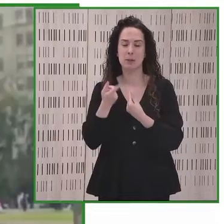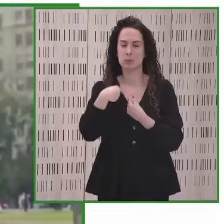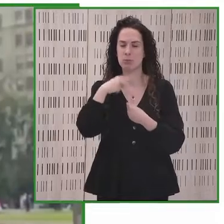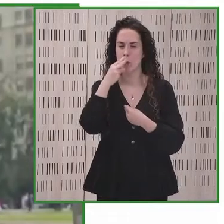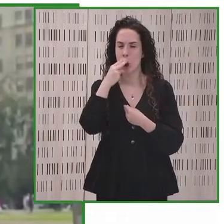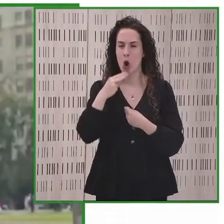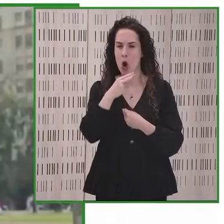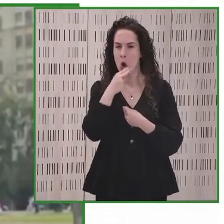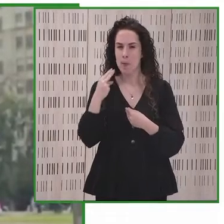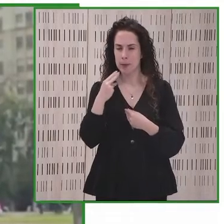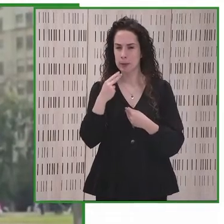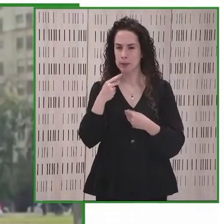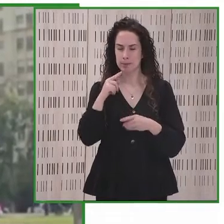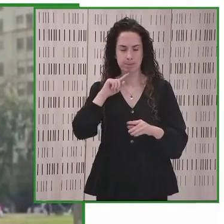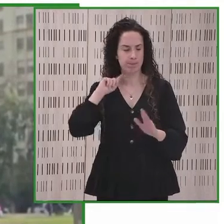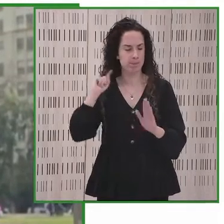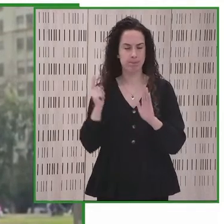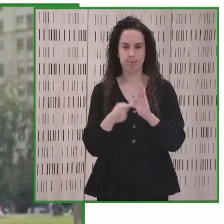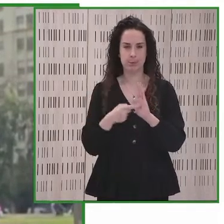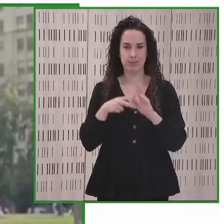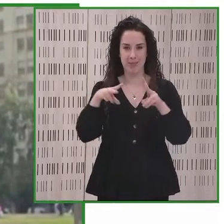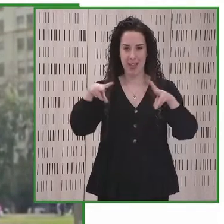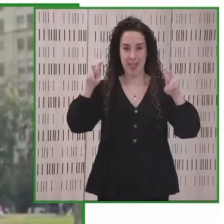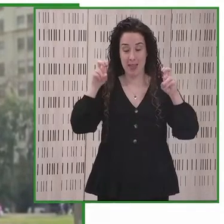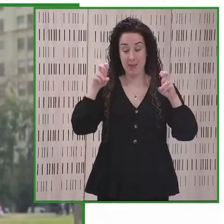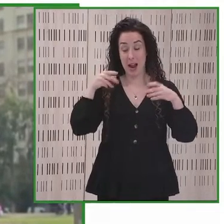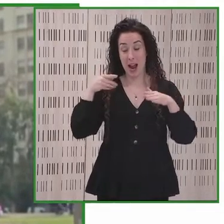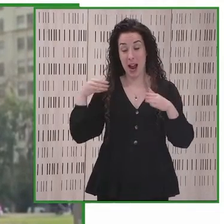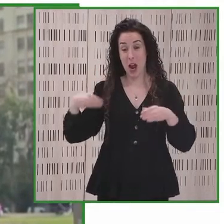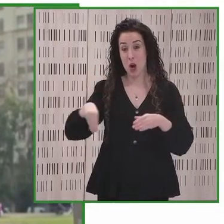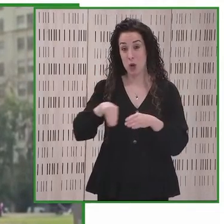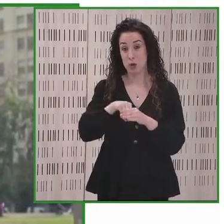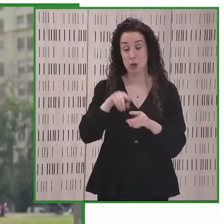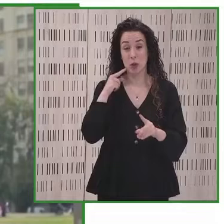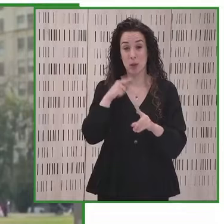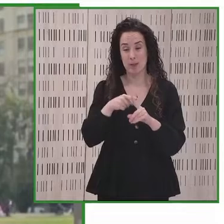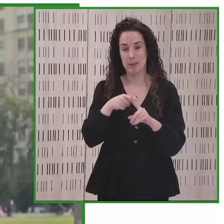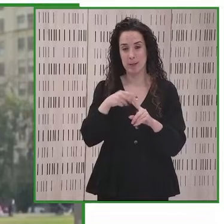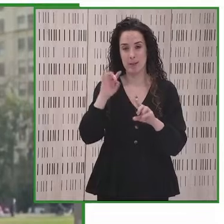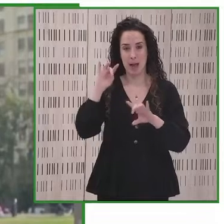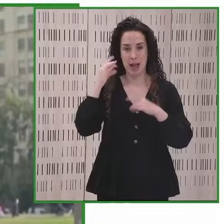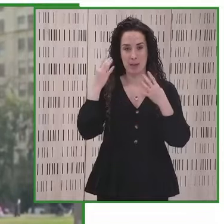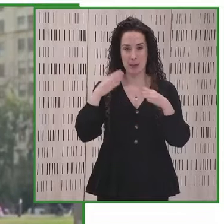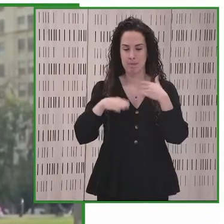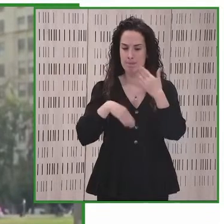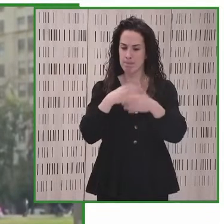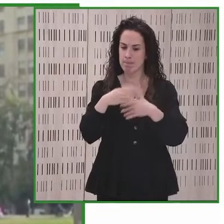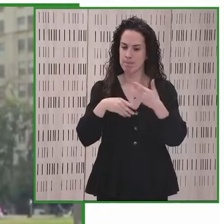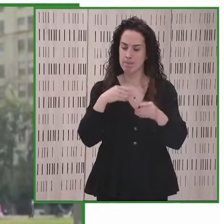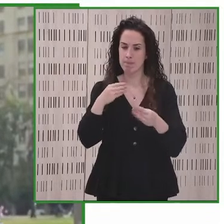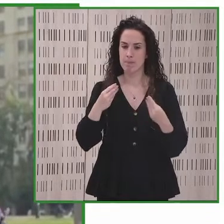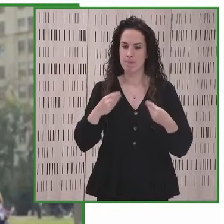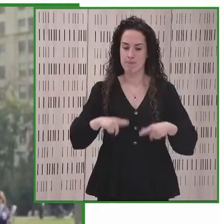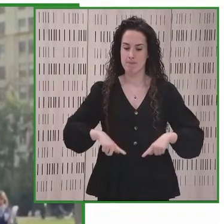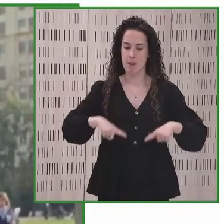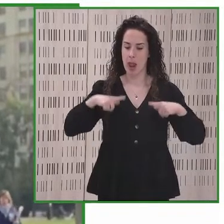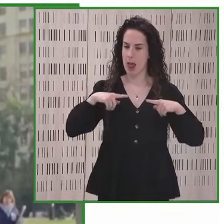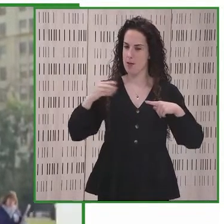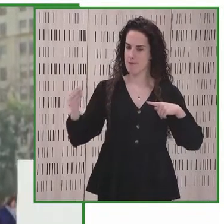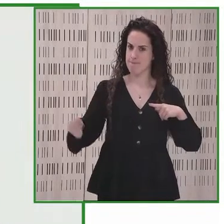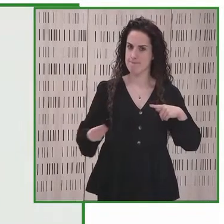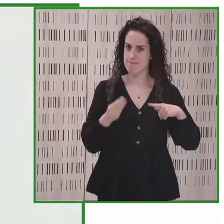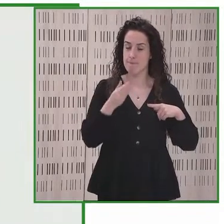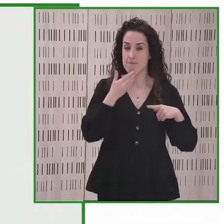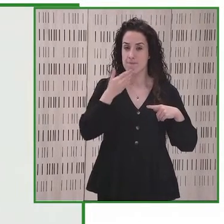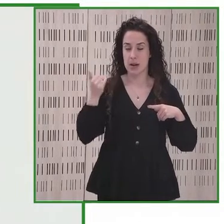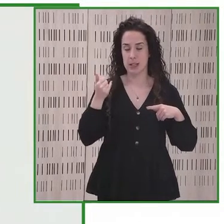compromiso pleno con la inclusión y conseguir contribuyendo a generar acciones que mejoren la calidad de vida de las personas con discapacidad y